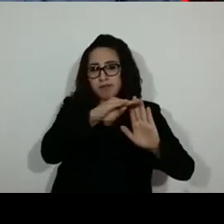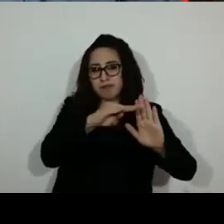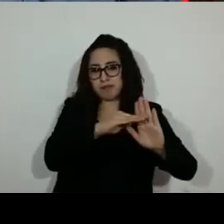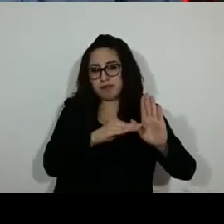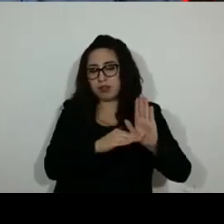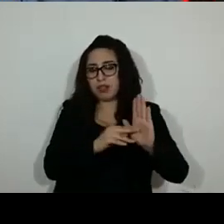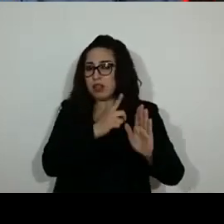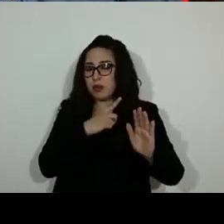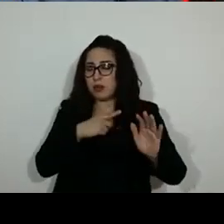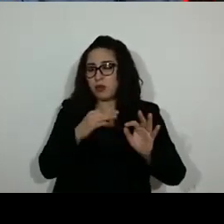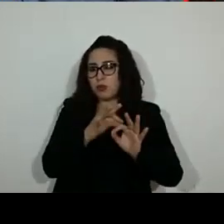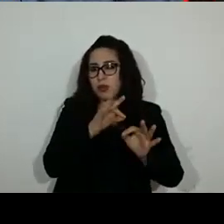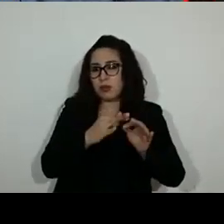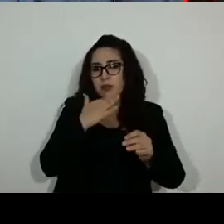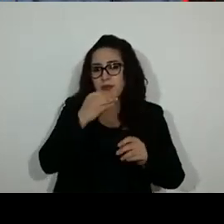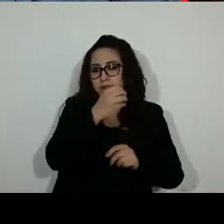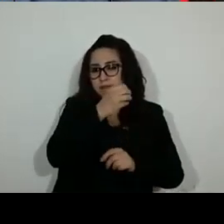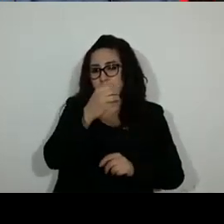legislativo.